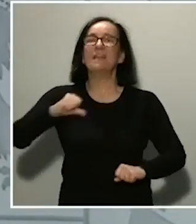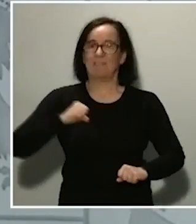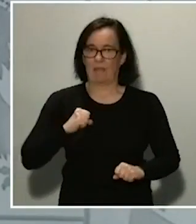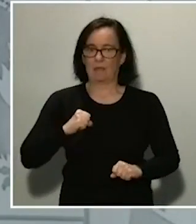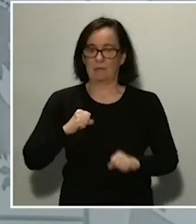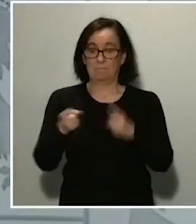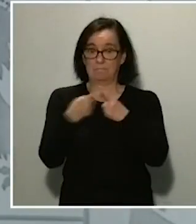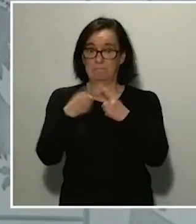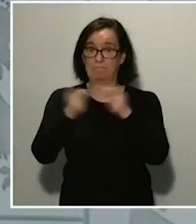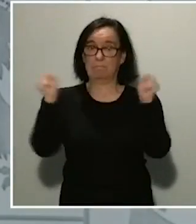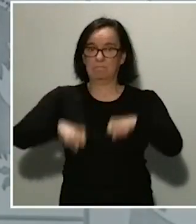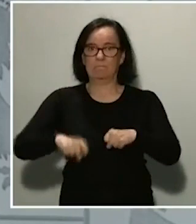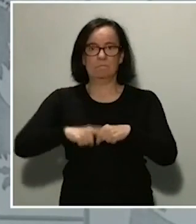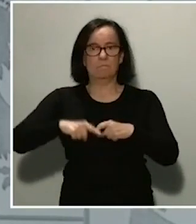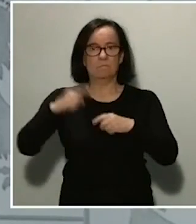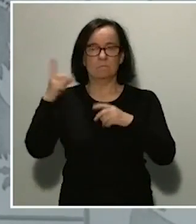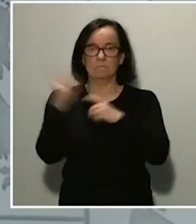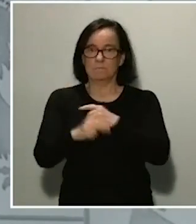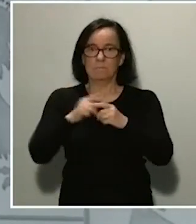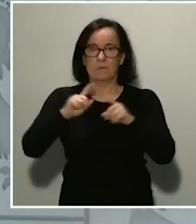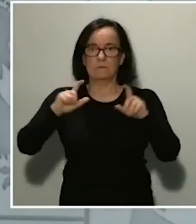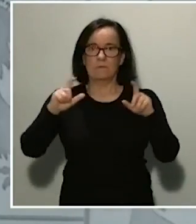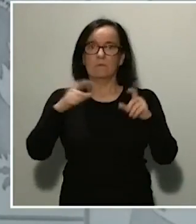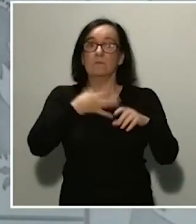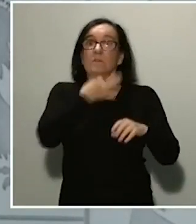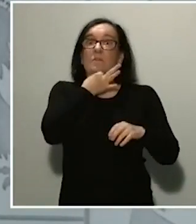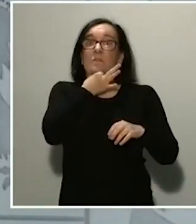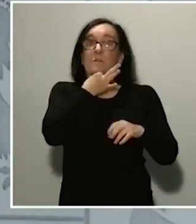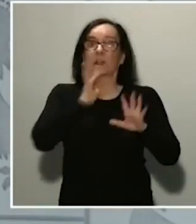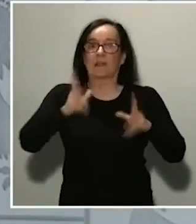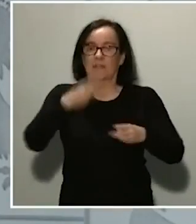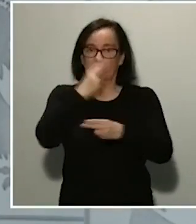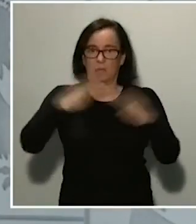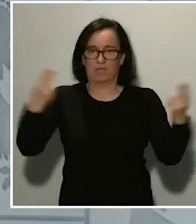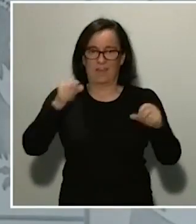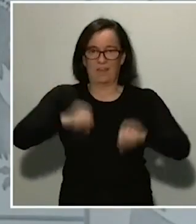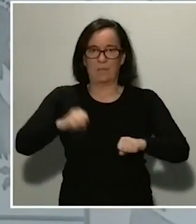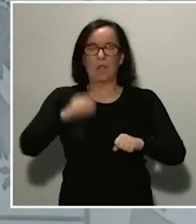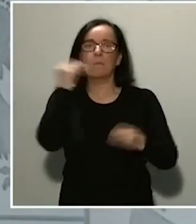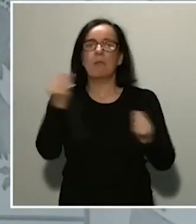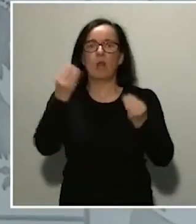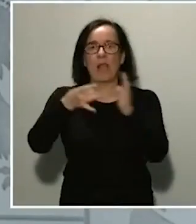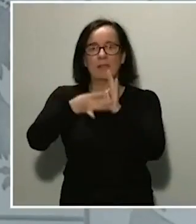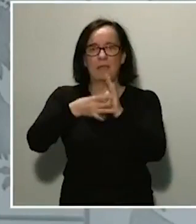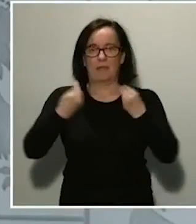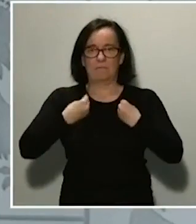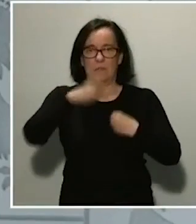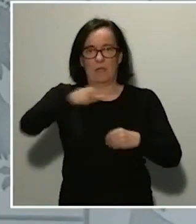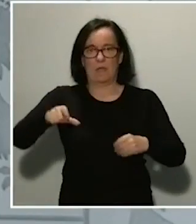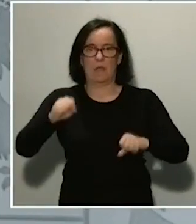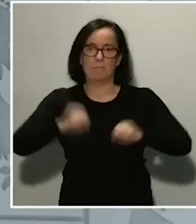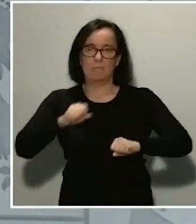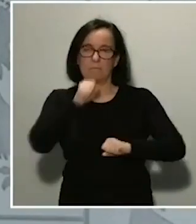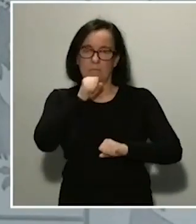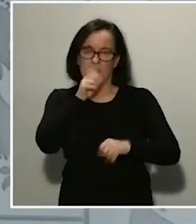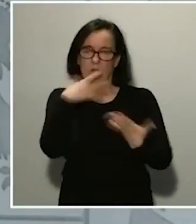como objetivo paliar la saturación de las residencias públicas de mayores y mejorar las condiciones de vida de nuestros mayores, así como reducir su